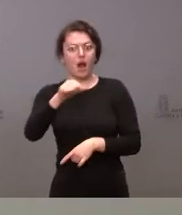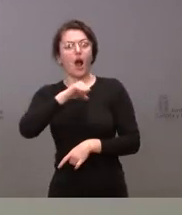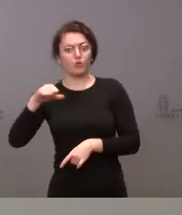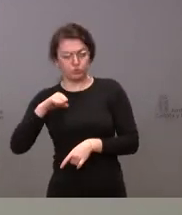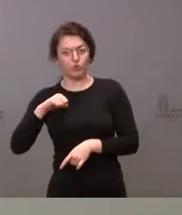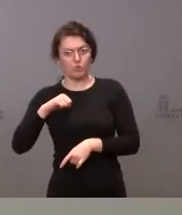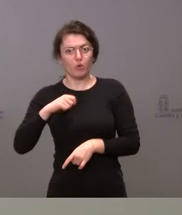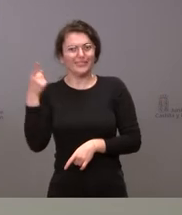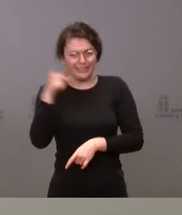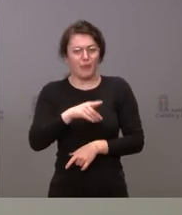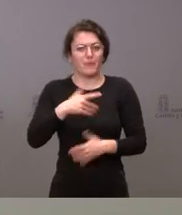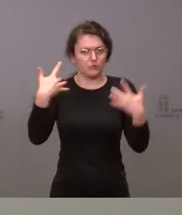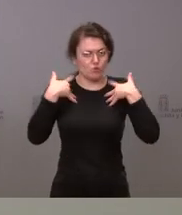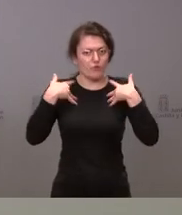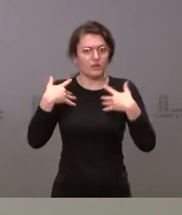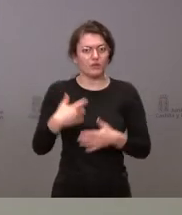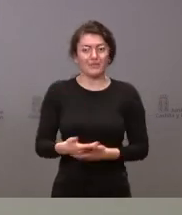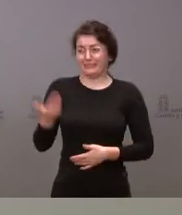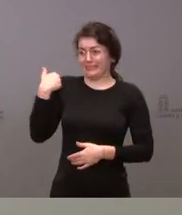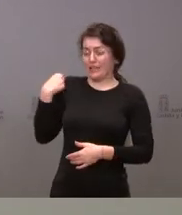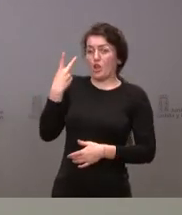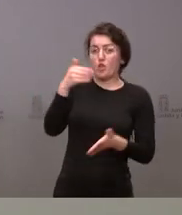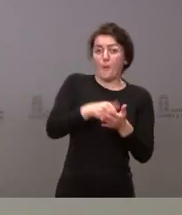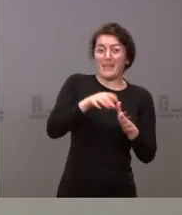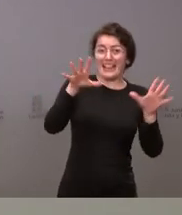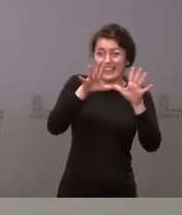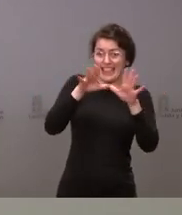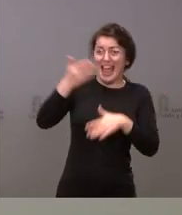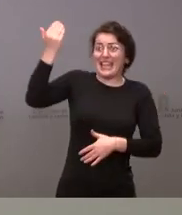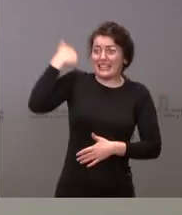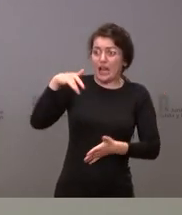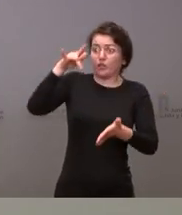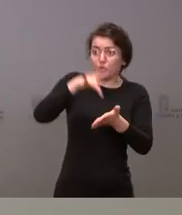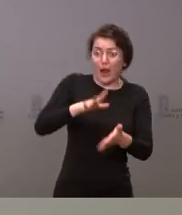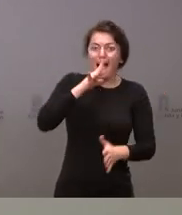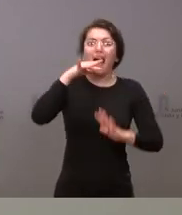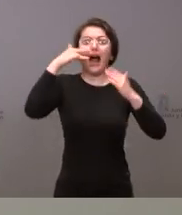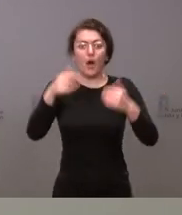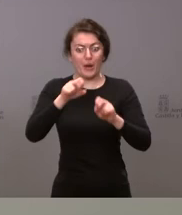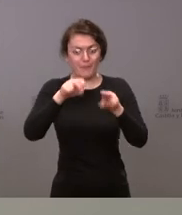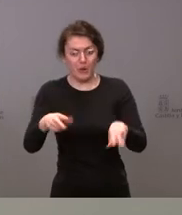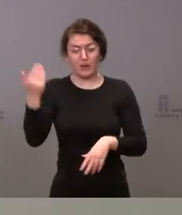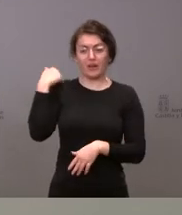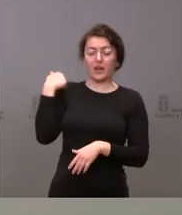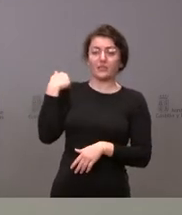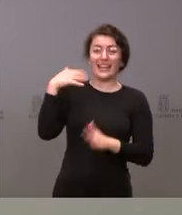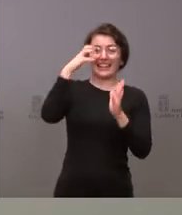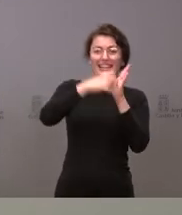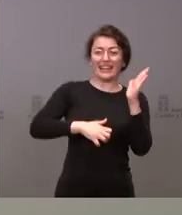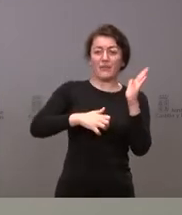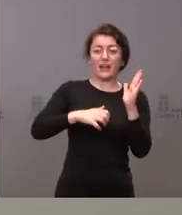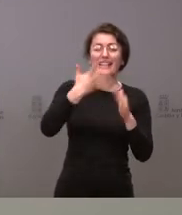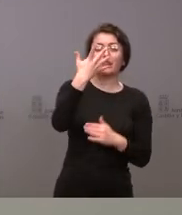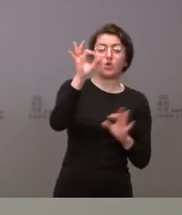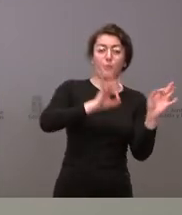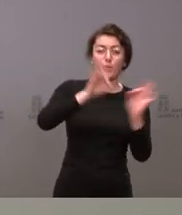que aquella que se sufrió en el año 2010 donde hubo una rebaja de la retribución del 5% aquí como la retribución sube el